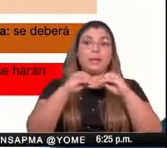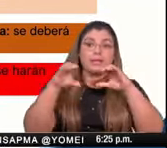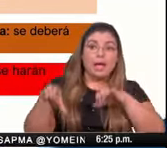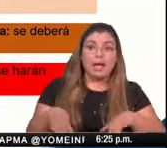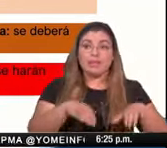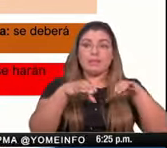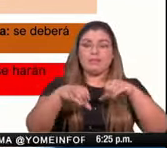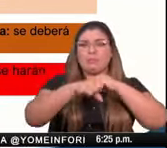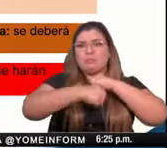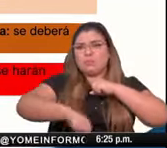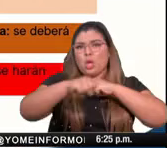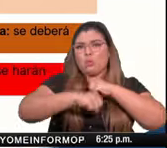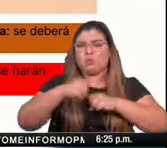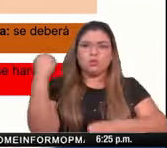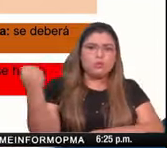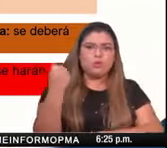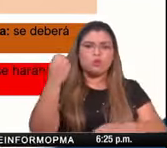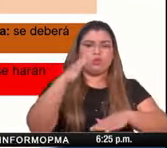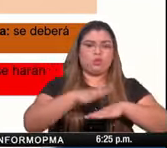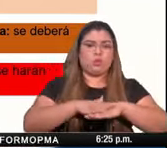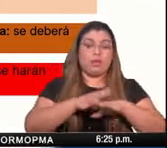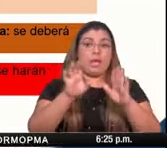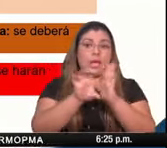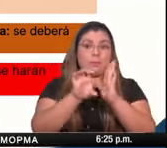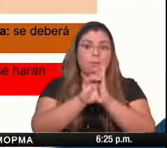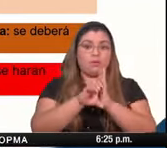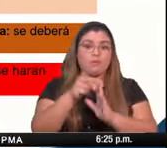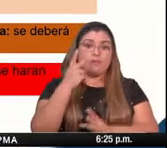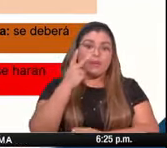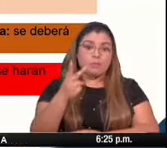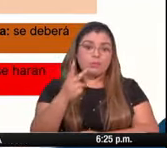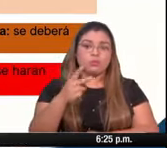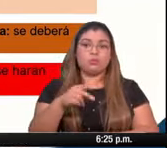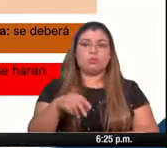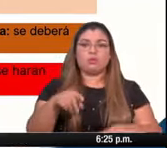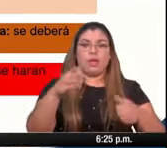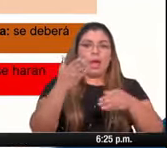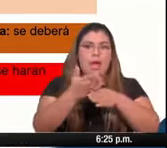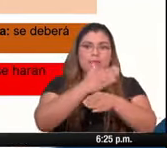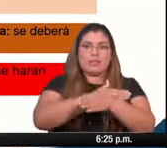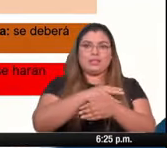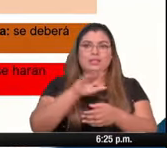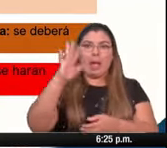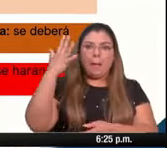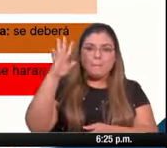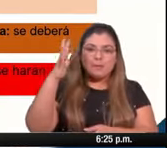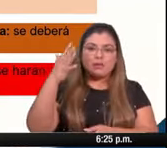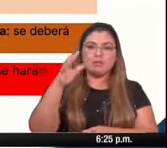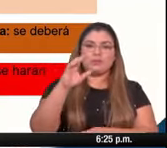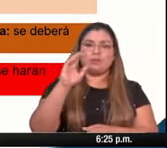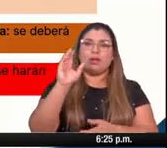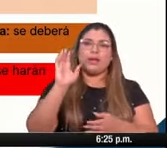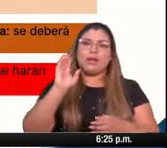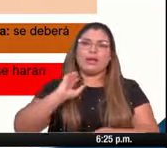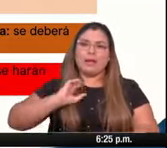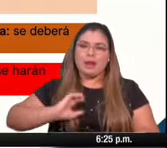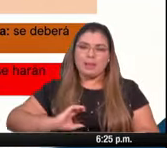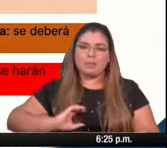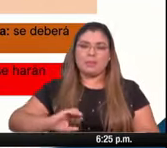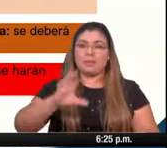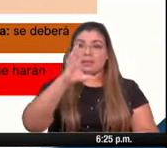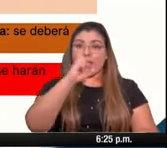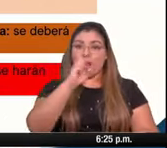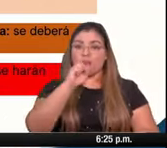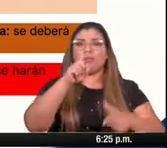de promoción ante el desborde de uno de los cuatro indicadores para las aperturas se anuncia